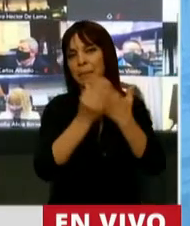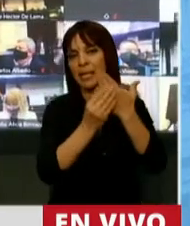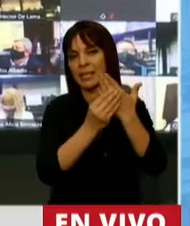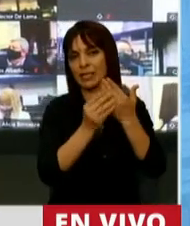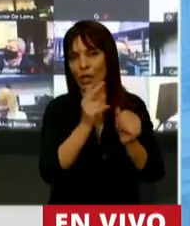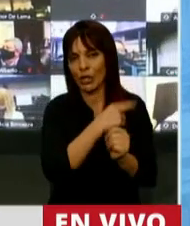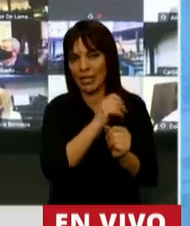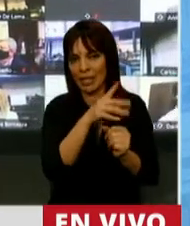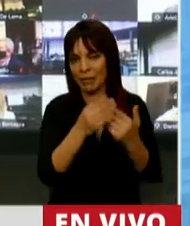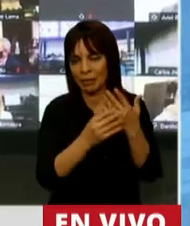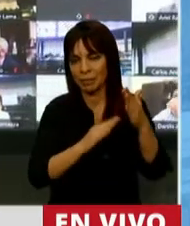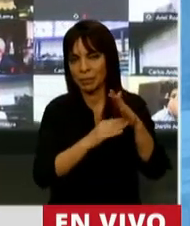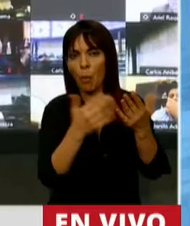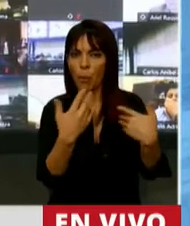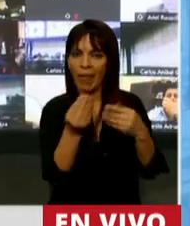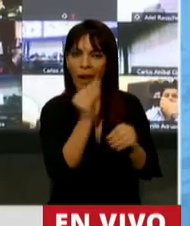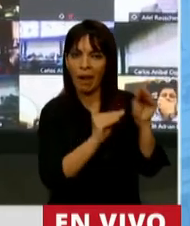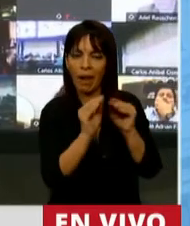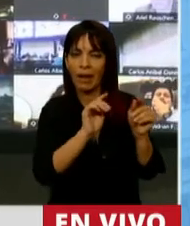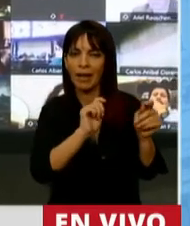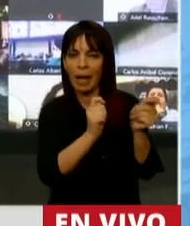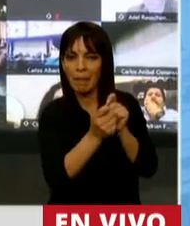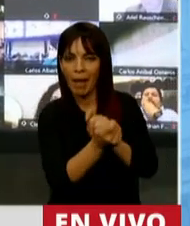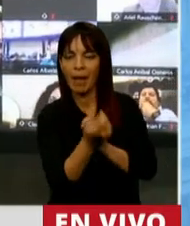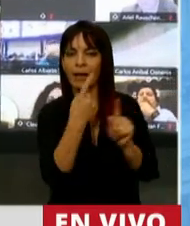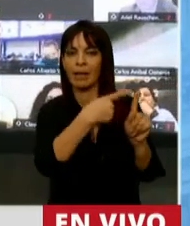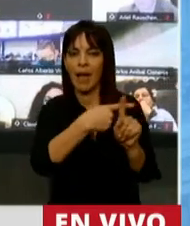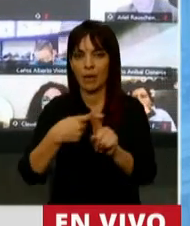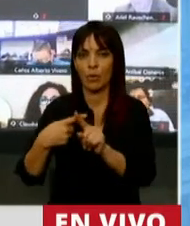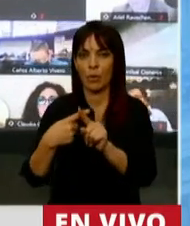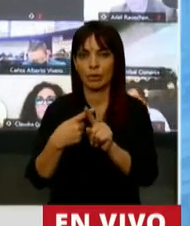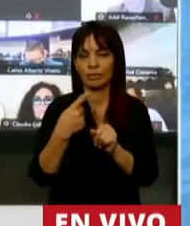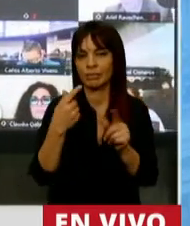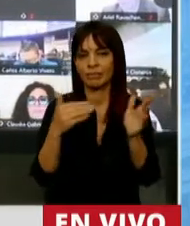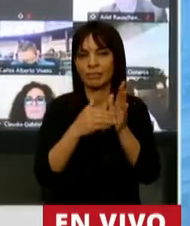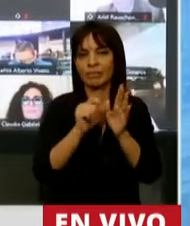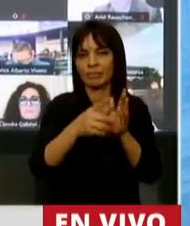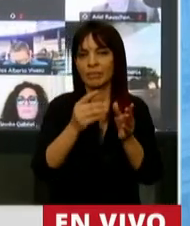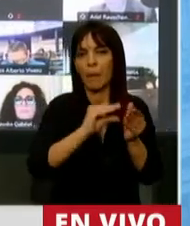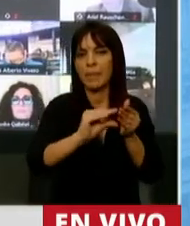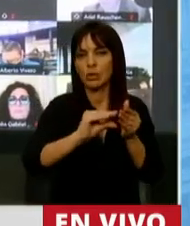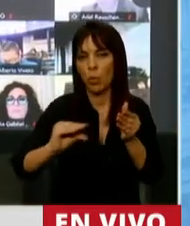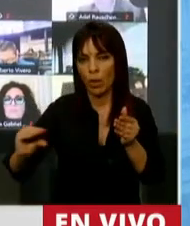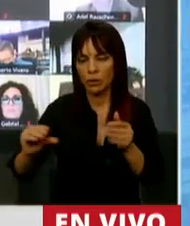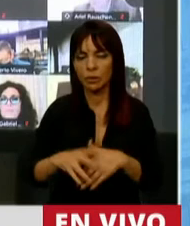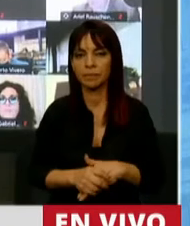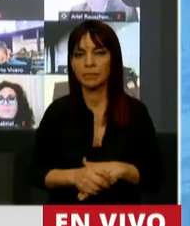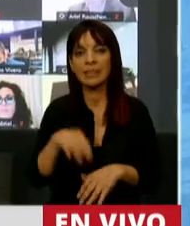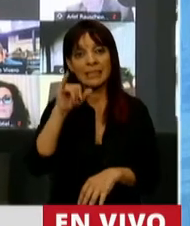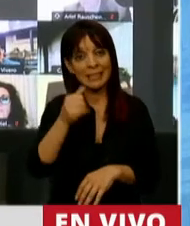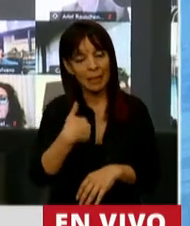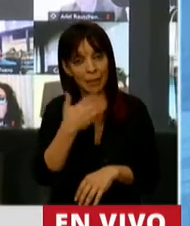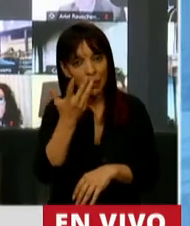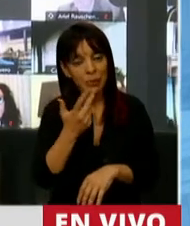borrar y cambiar todos los cálculos que se hacen en las distintas partidas presupuestarias. Lo que sí me gustaría